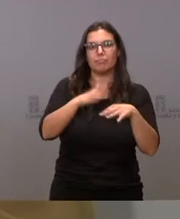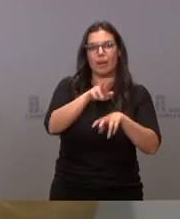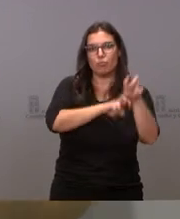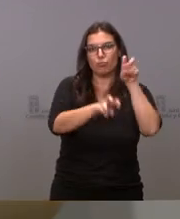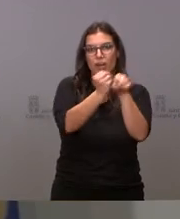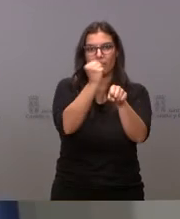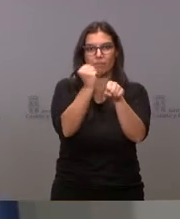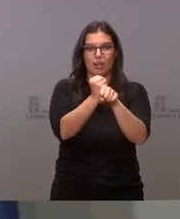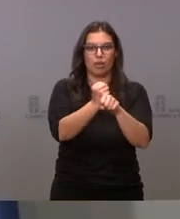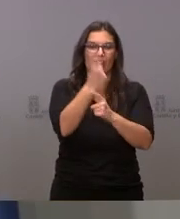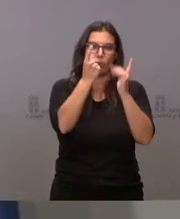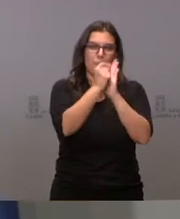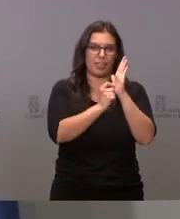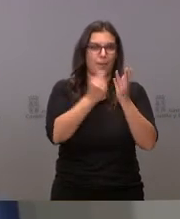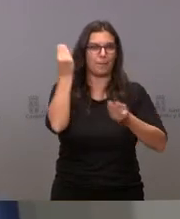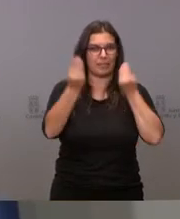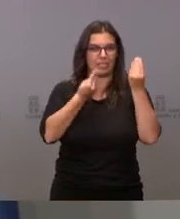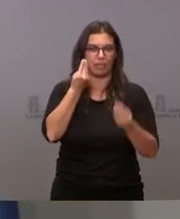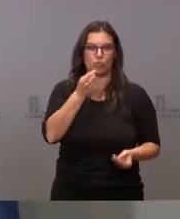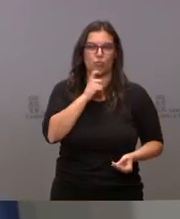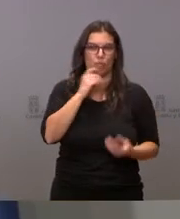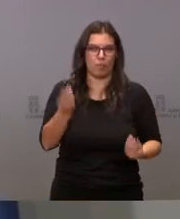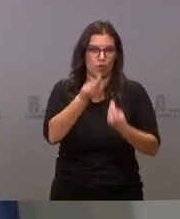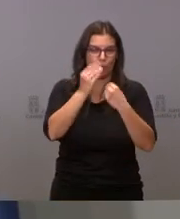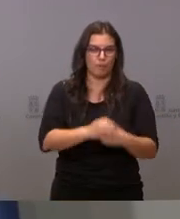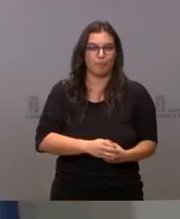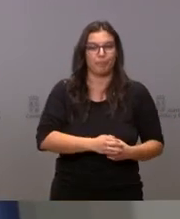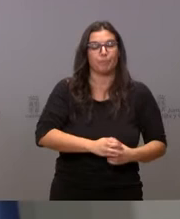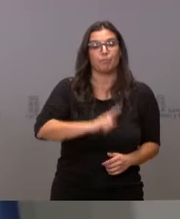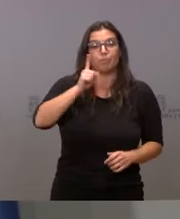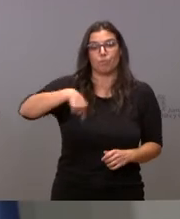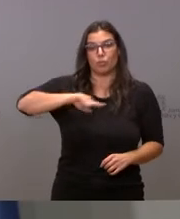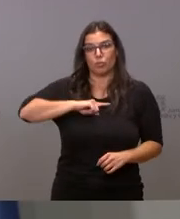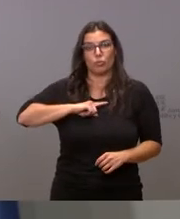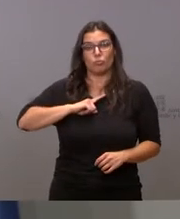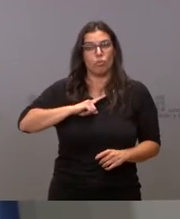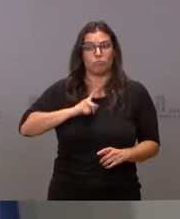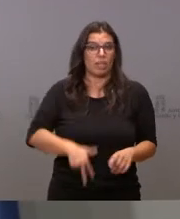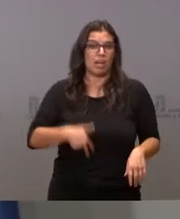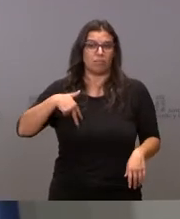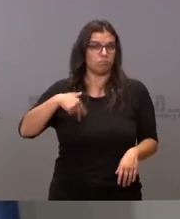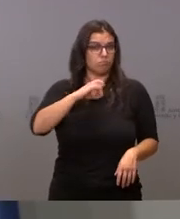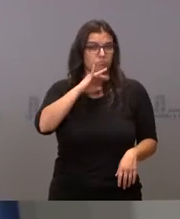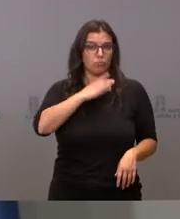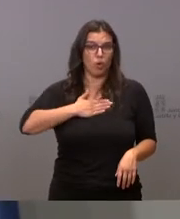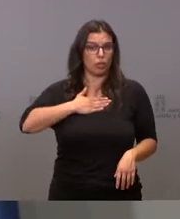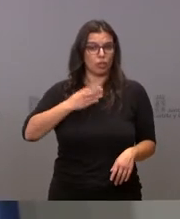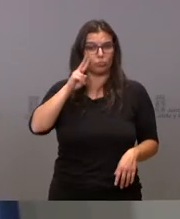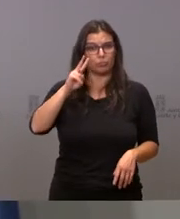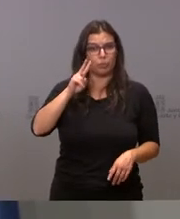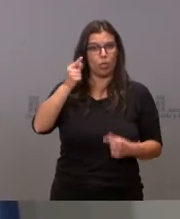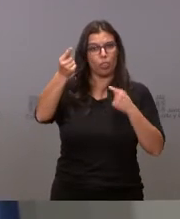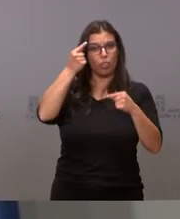empleo de algunas medidas. Por otra parte, nosotros estamos muy satisfechos con la evolución